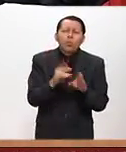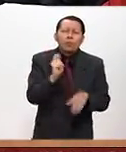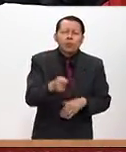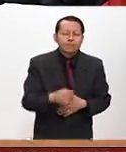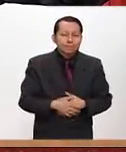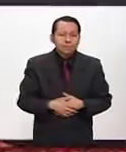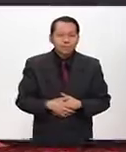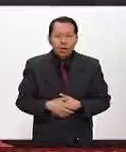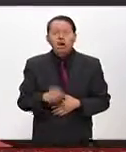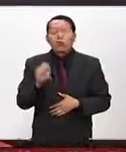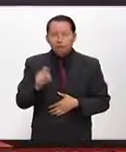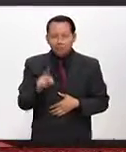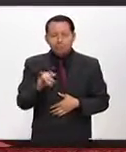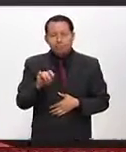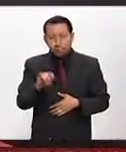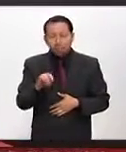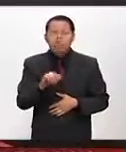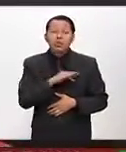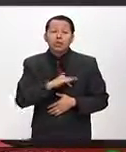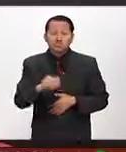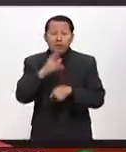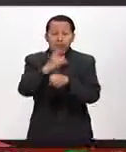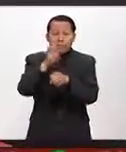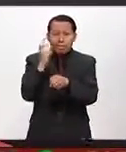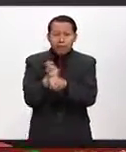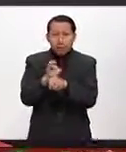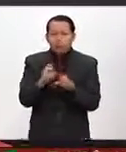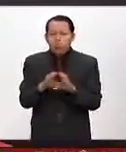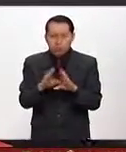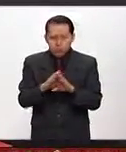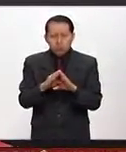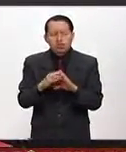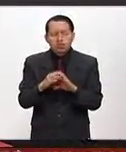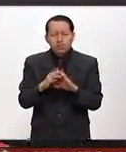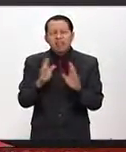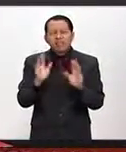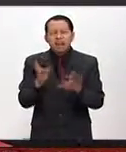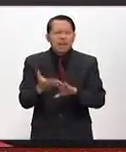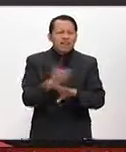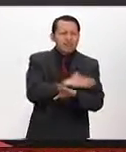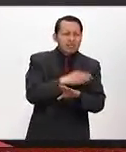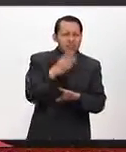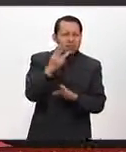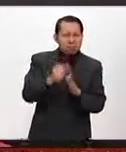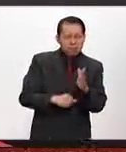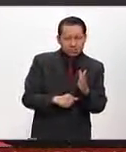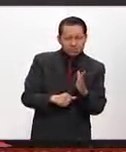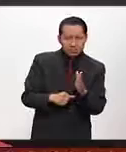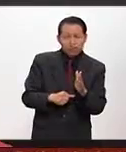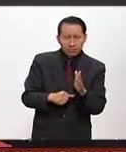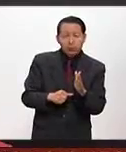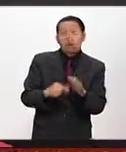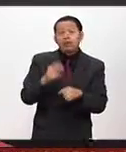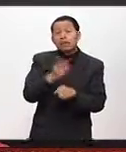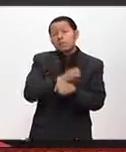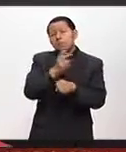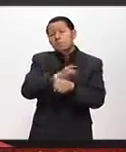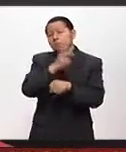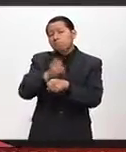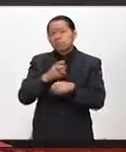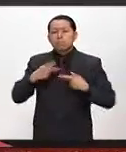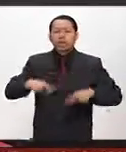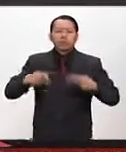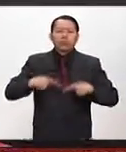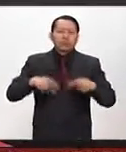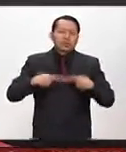tenemos una invitación ya de más de tres meses, donde invitamos a la población por